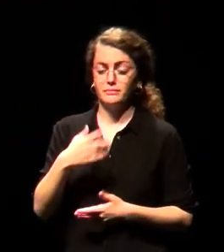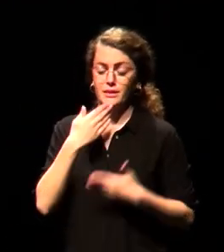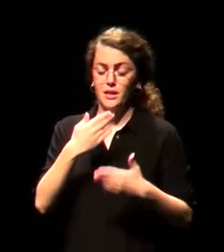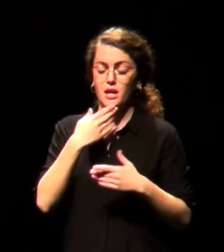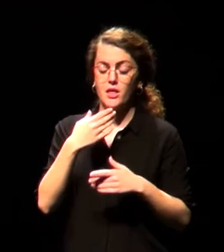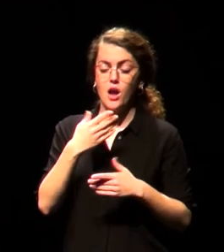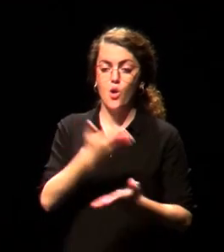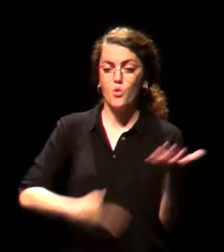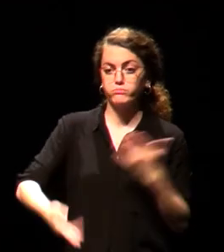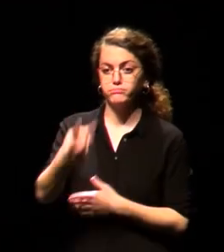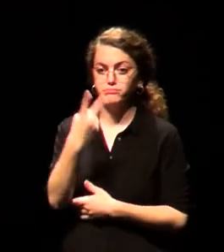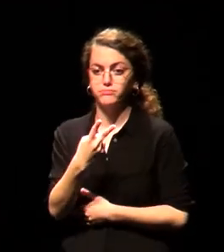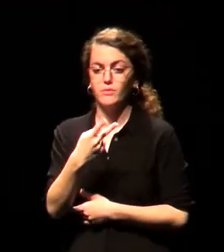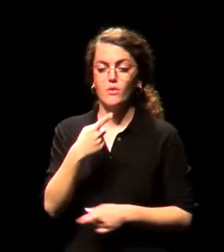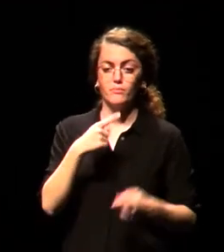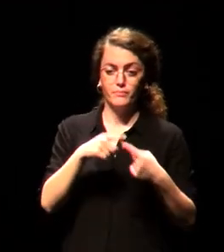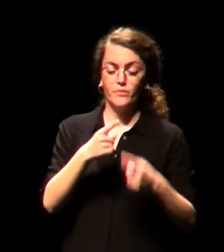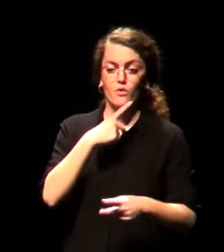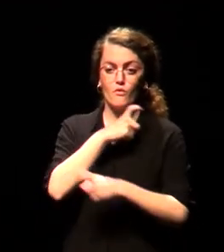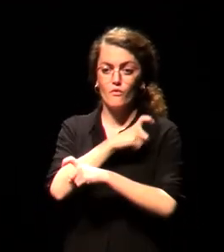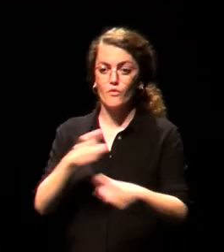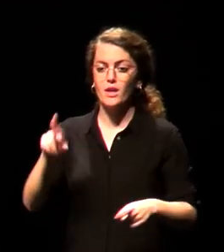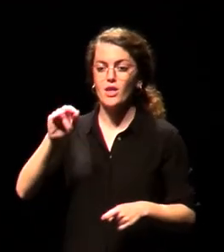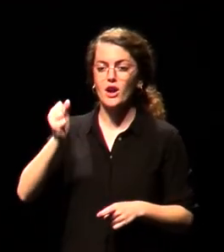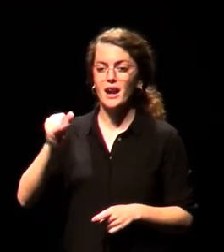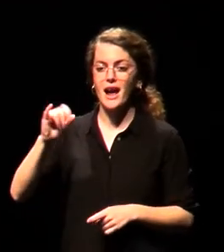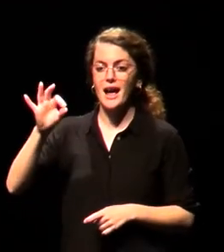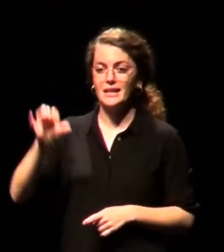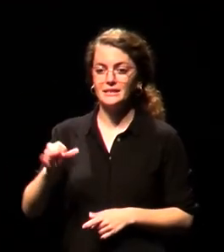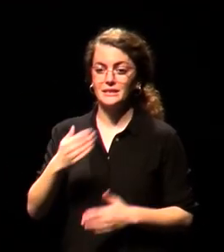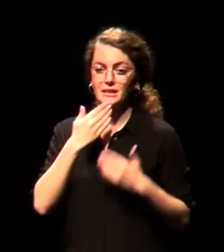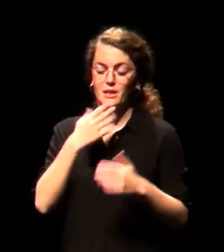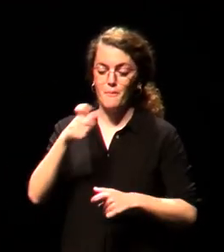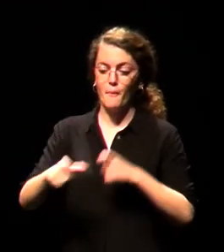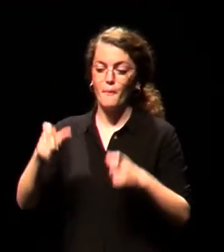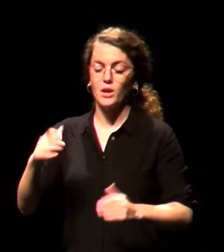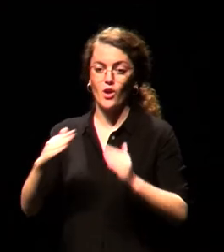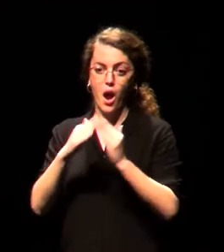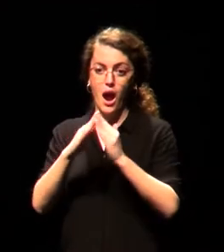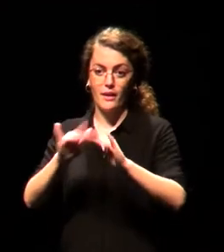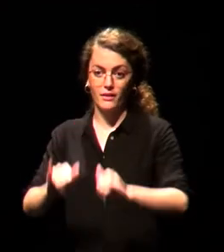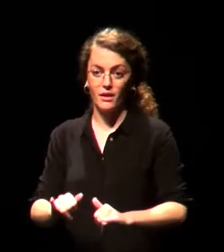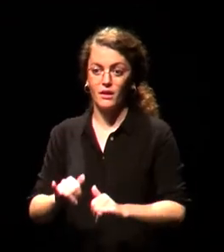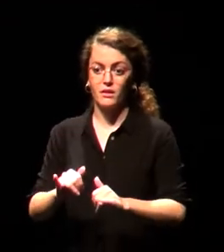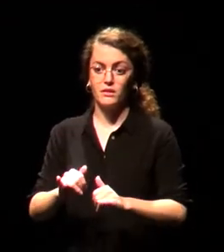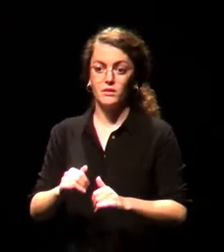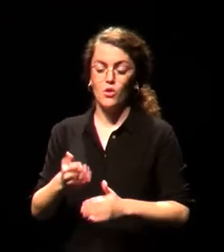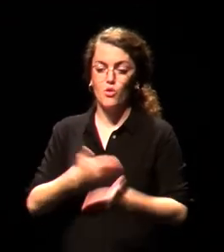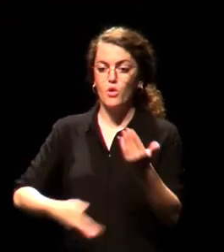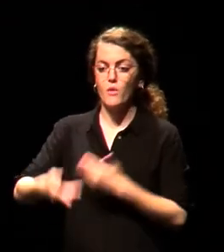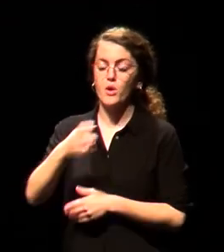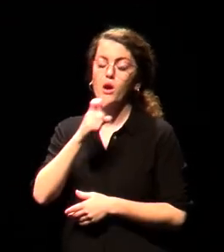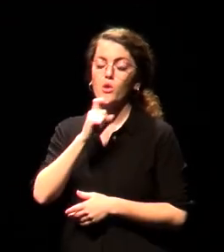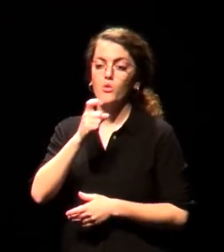RISE, dedicada al apoyo de Personas sin Hogar, que está colaborando con la Orquesta y Coro Nacionales de España en el Taller Inclusivo de Música y